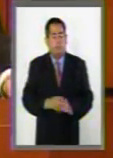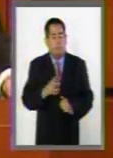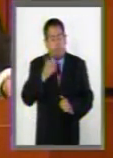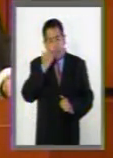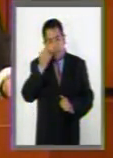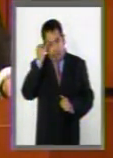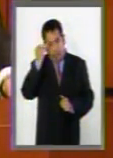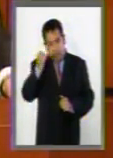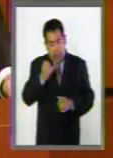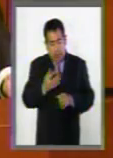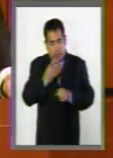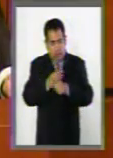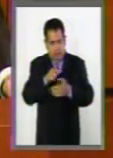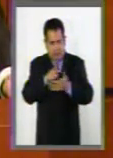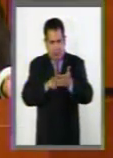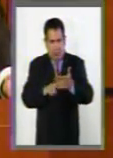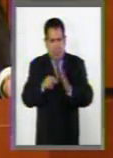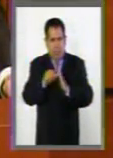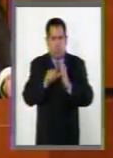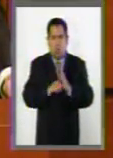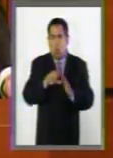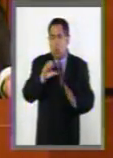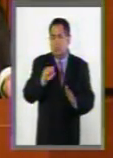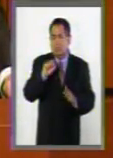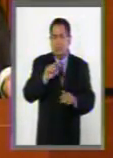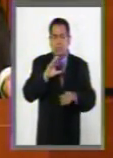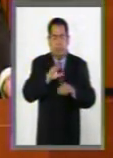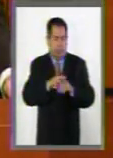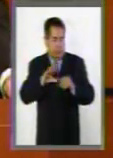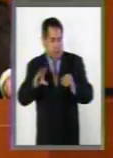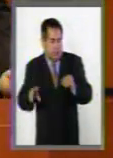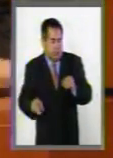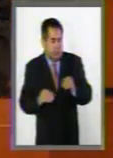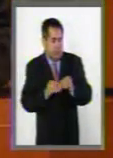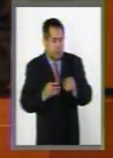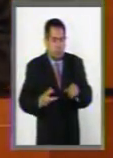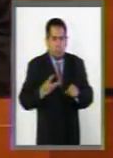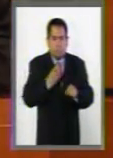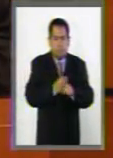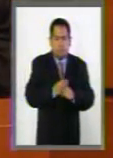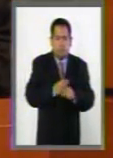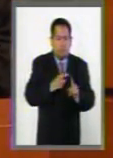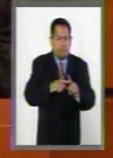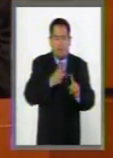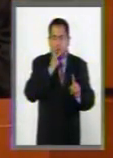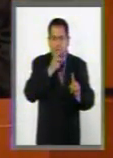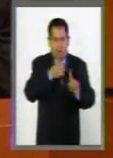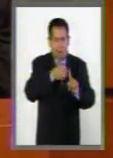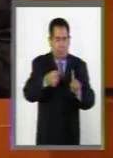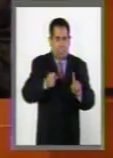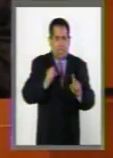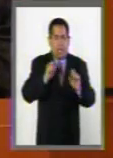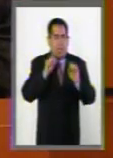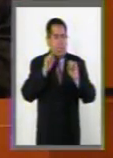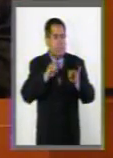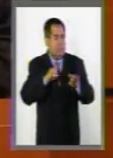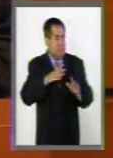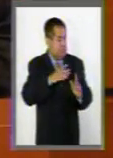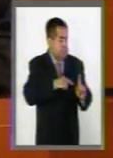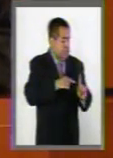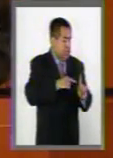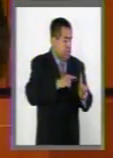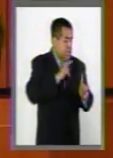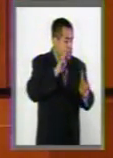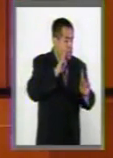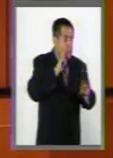pretendía con el texto del artículo 60 al agregar, sin que provoque un traslado de responsabilidad